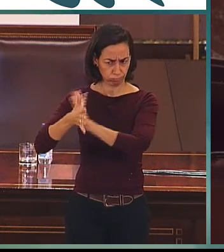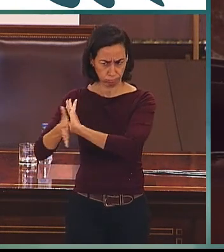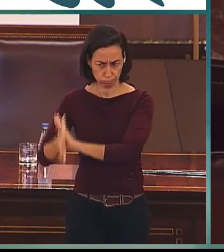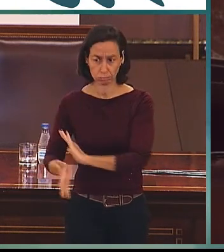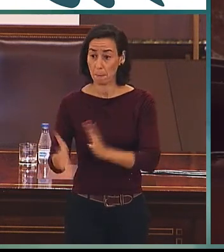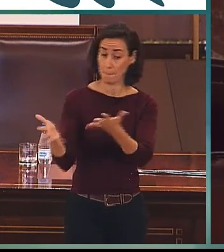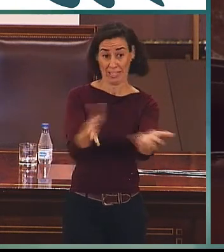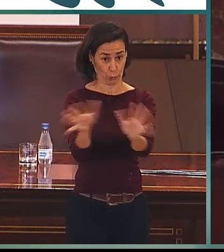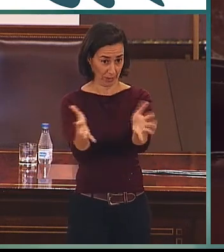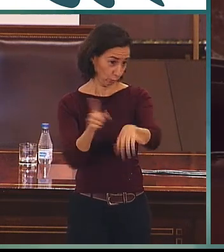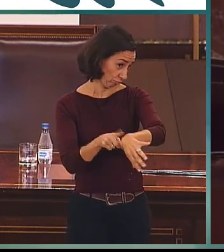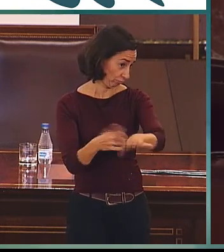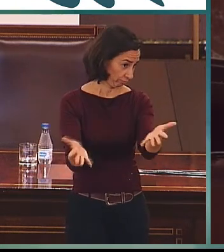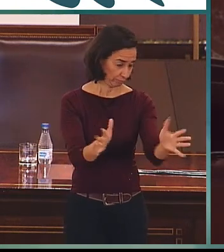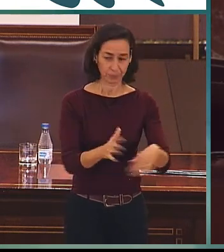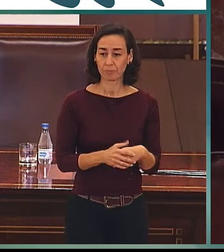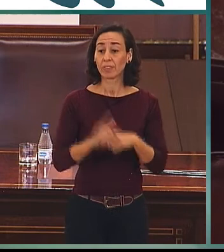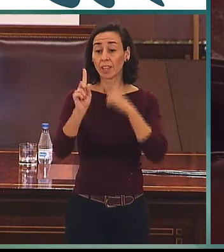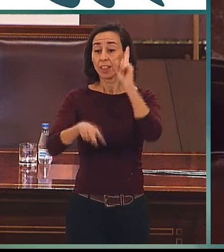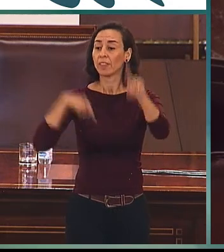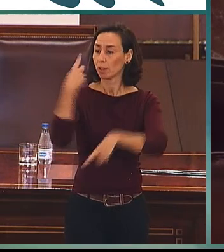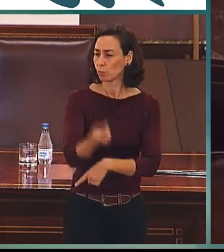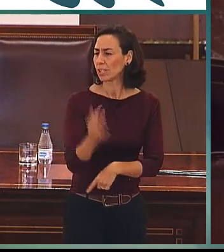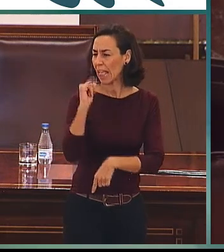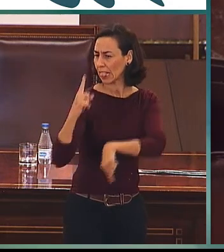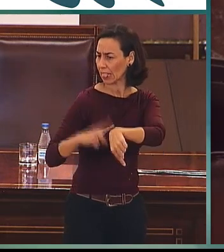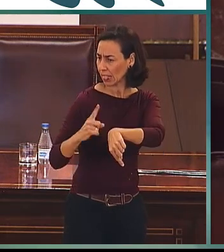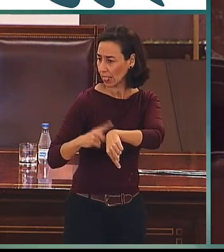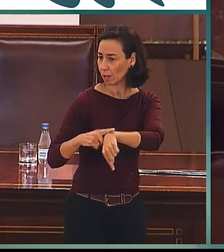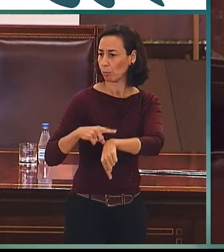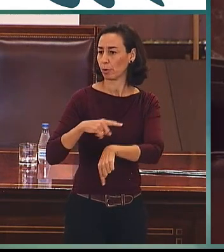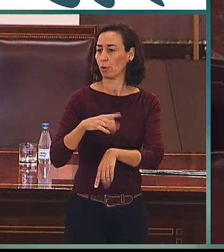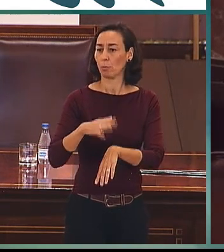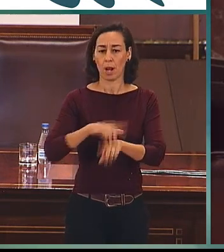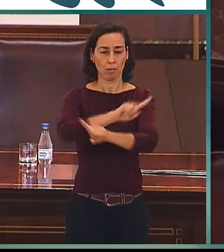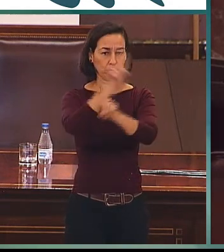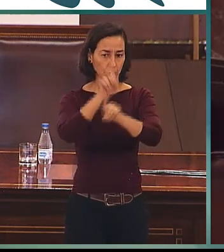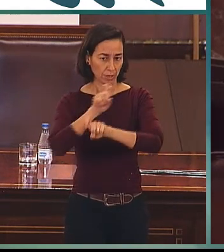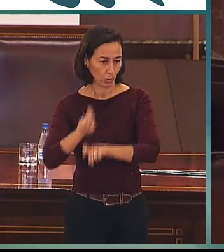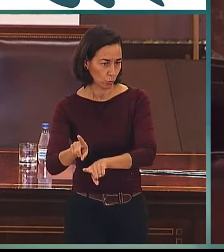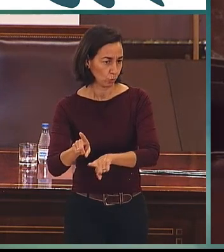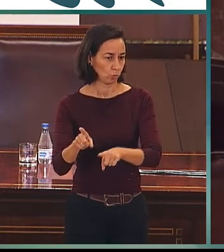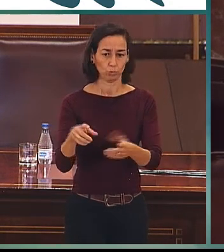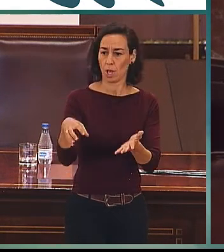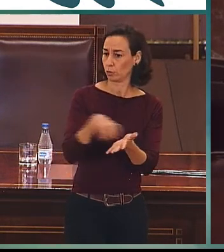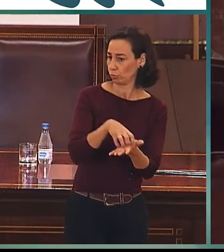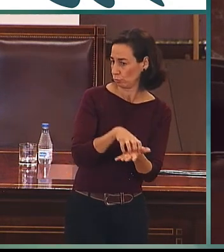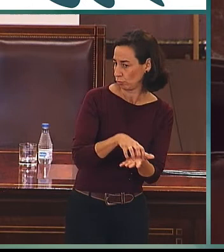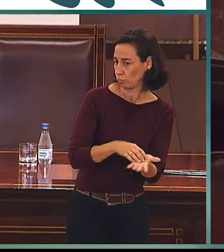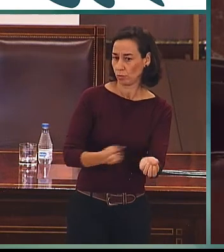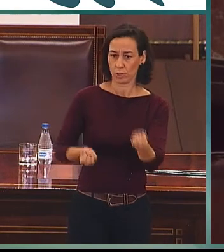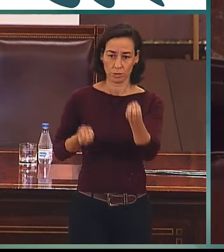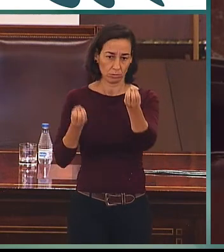más o menos, y después dispondremos de un tiempo, después de la intervención de Emilio, para preguntas,